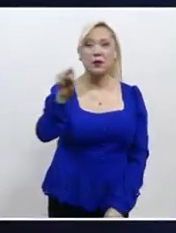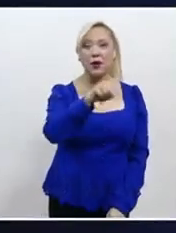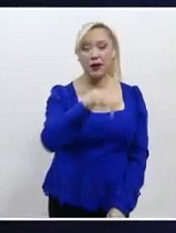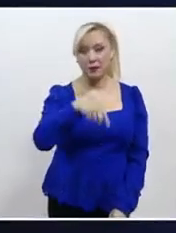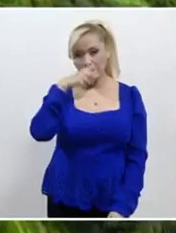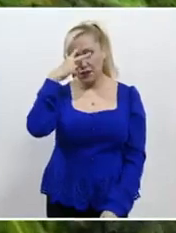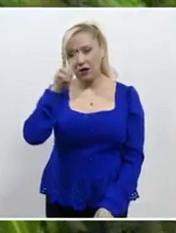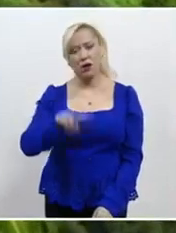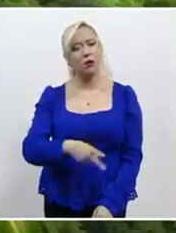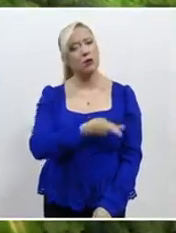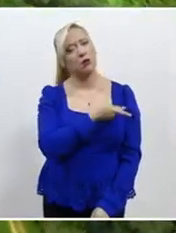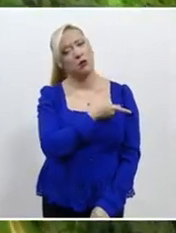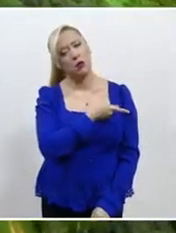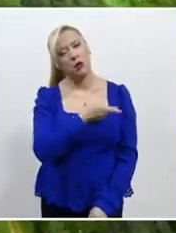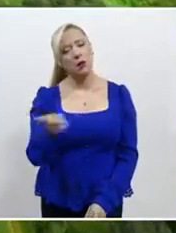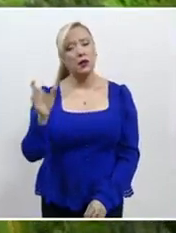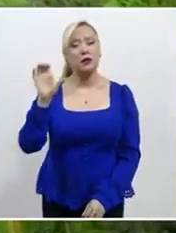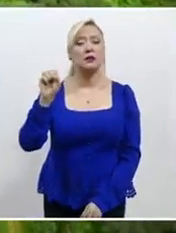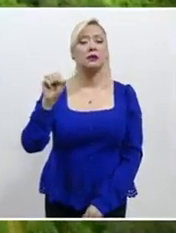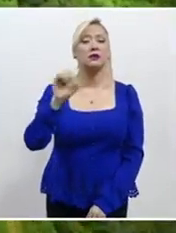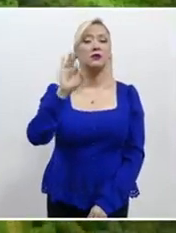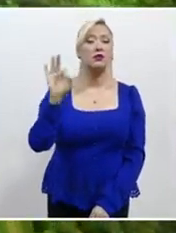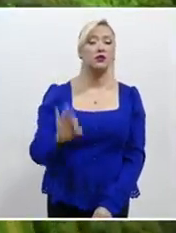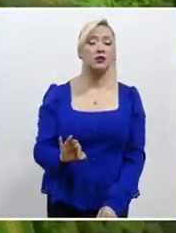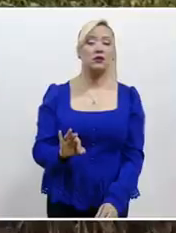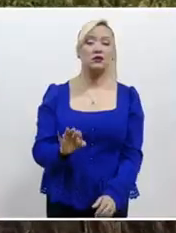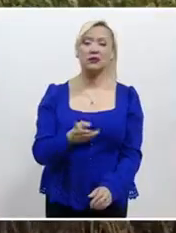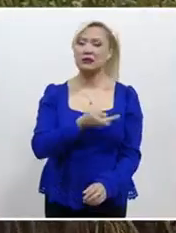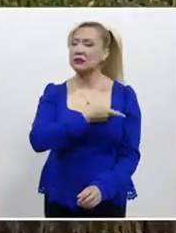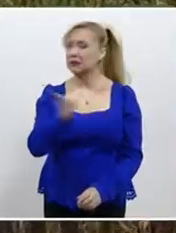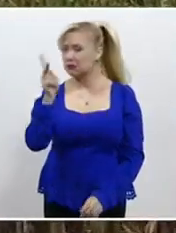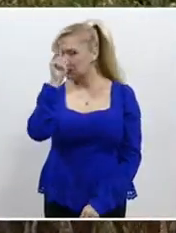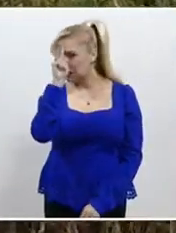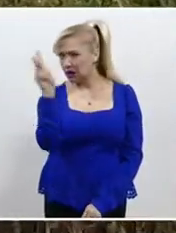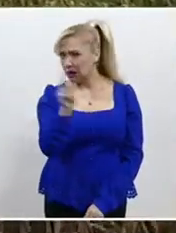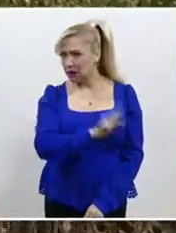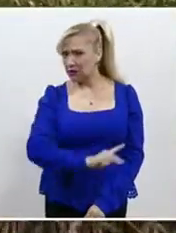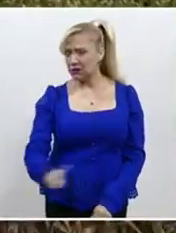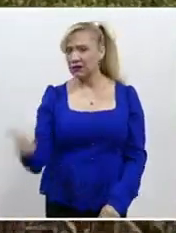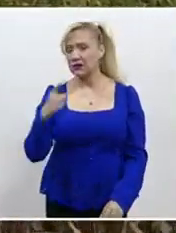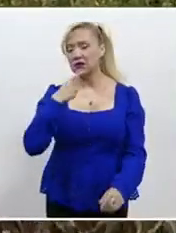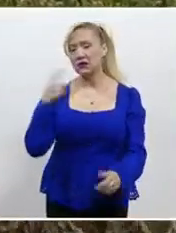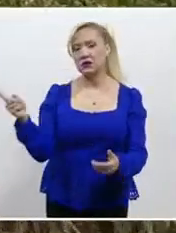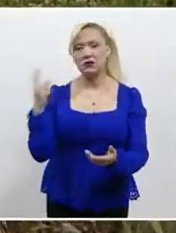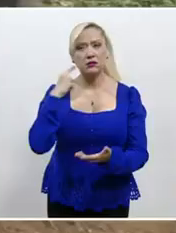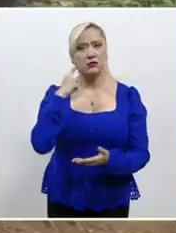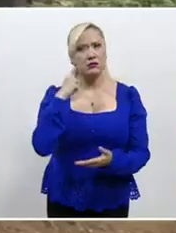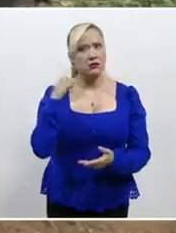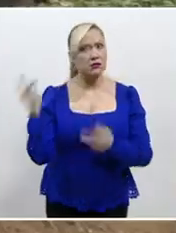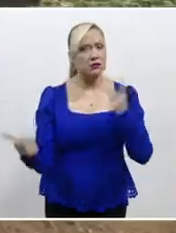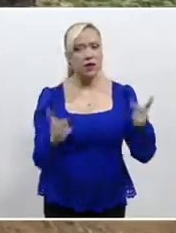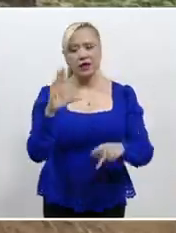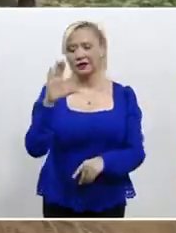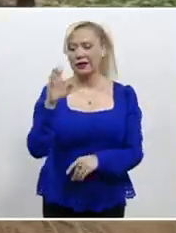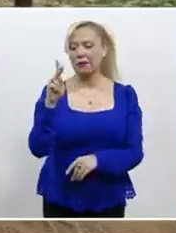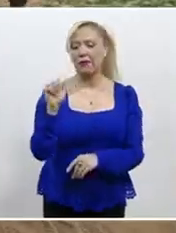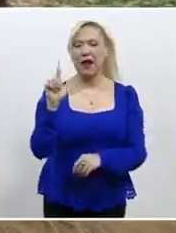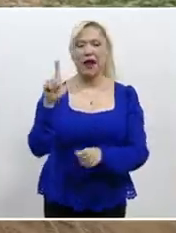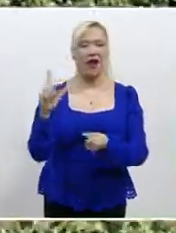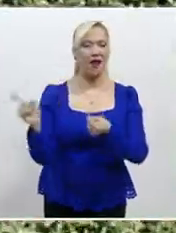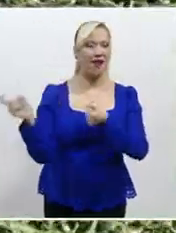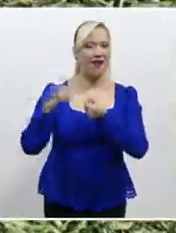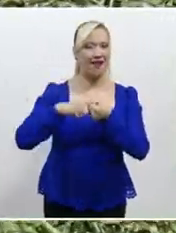pobreza y de estos el 60% están en la pobreza extrema, de acuerdo con un reporte de la Cepal. Detalla que